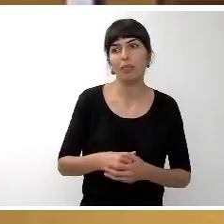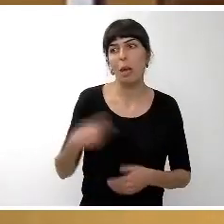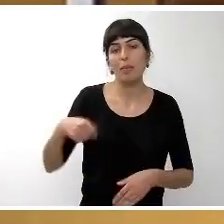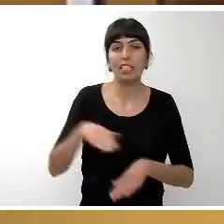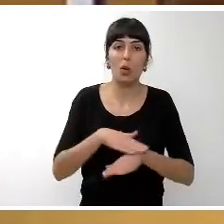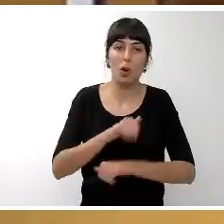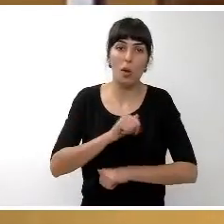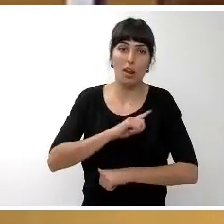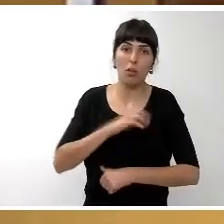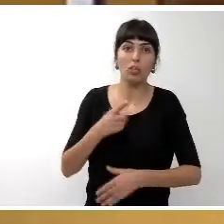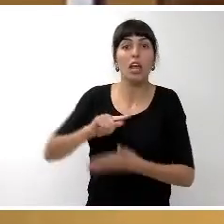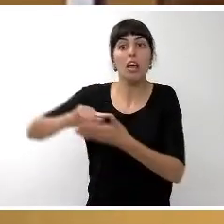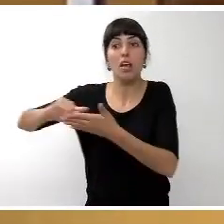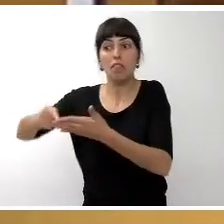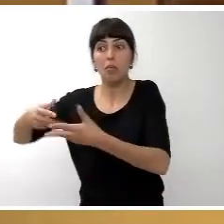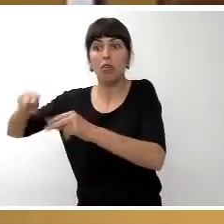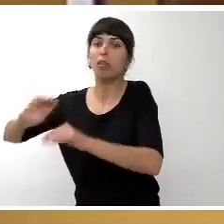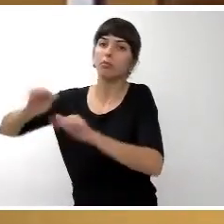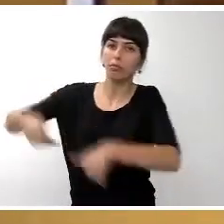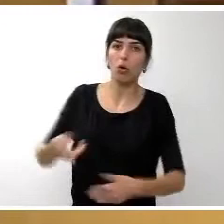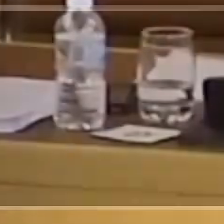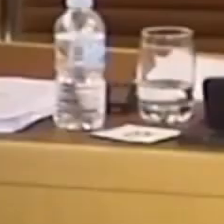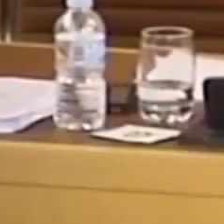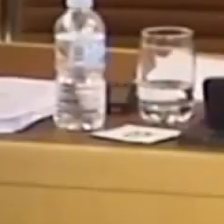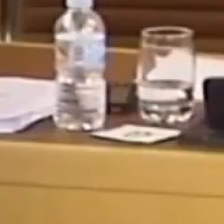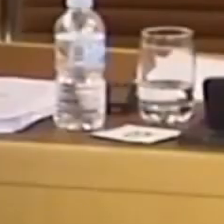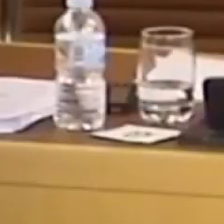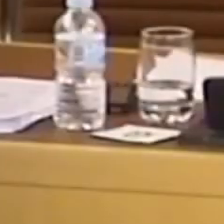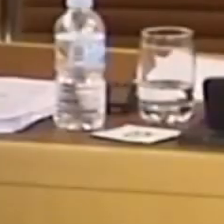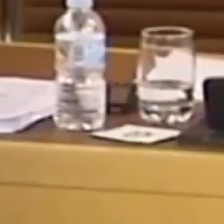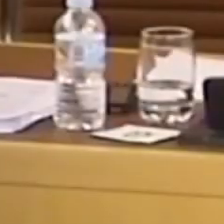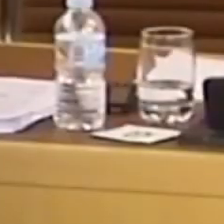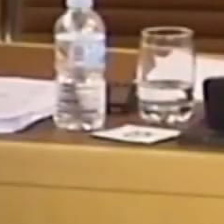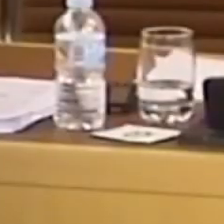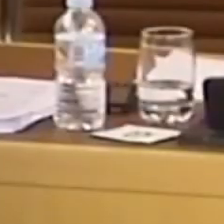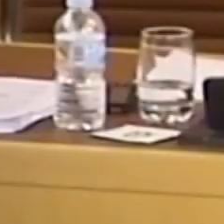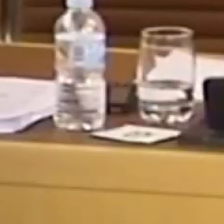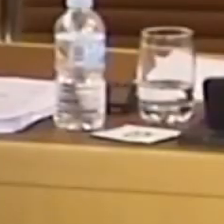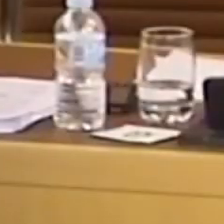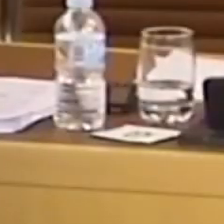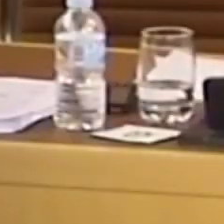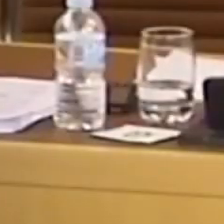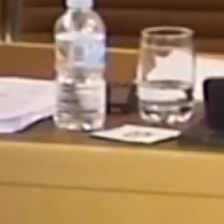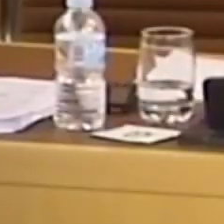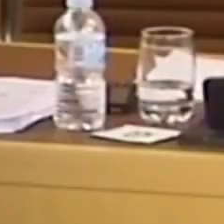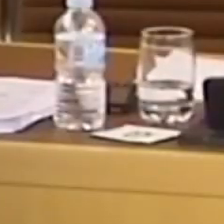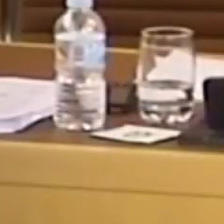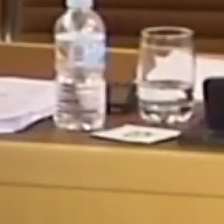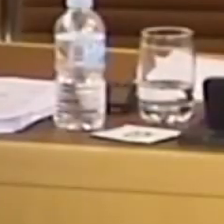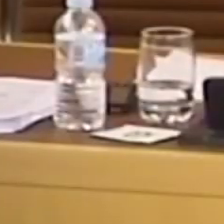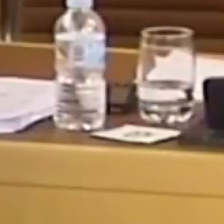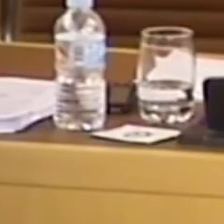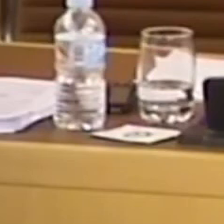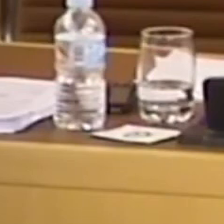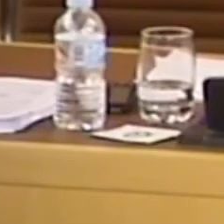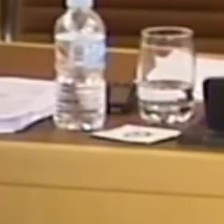y volver otra vez al pleno ¿de acuerdo? gracias palabra para que cierre el debate del director insular para que aclare algunas